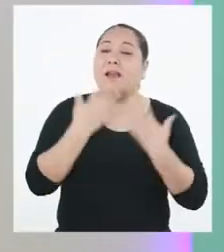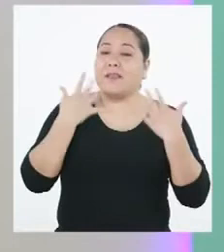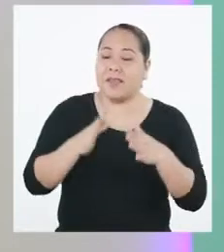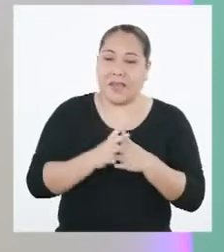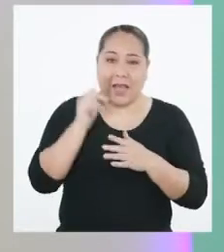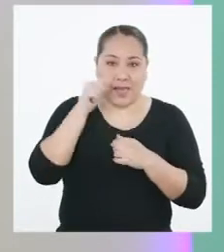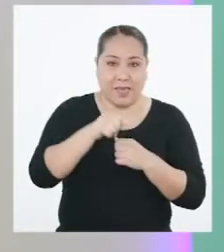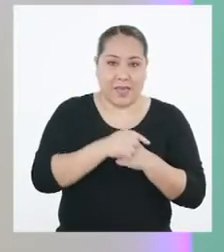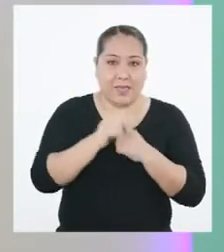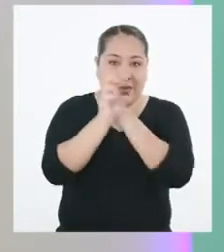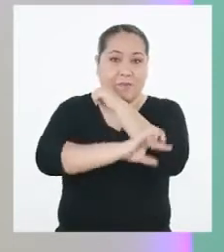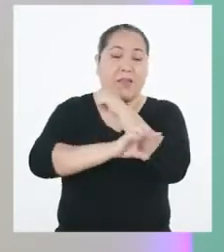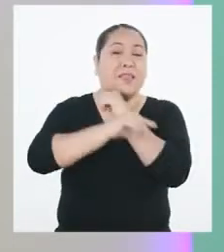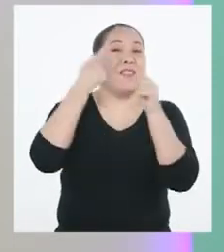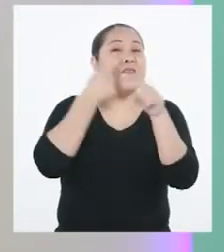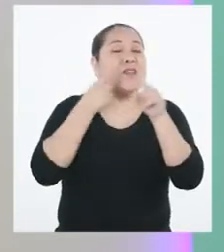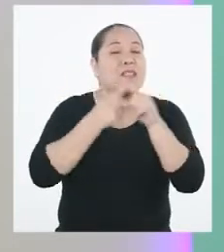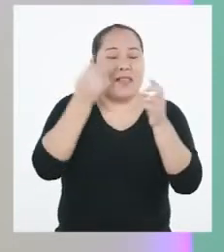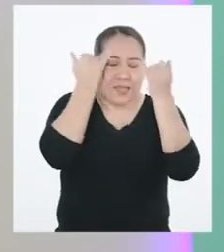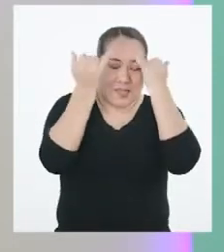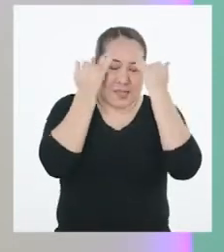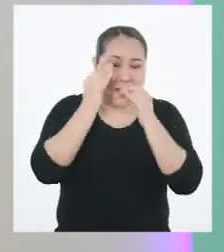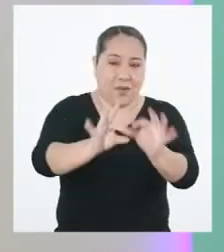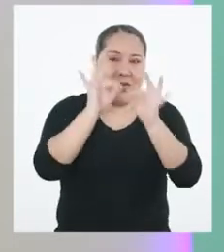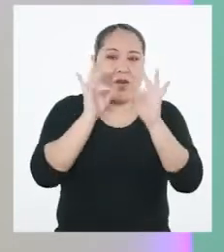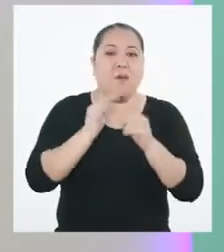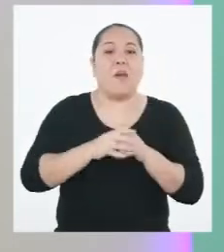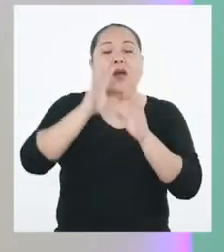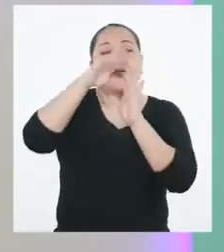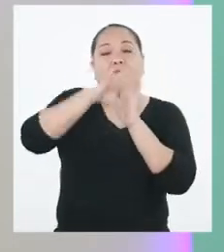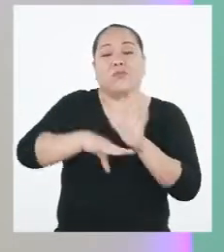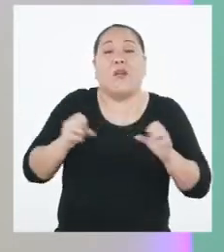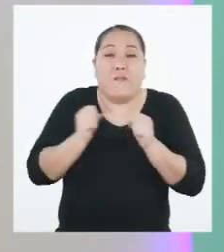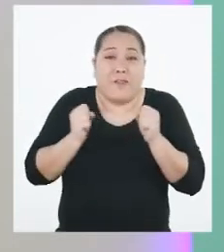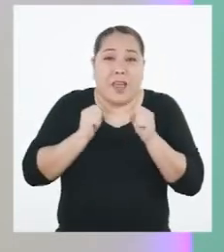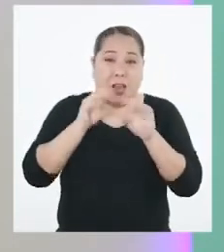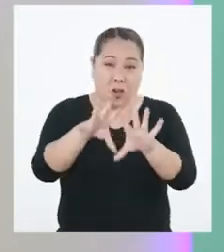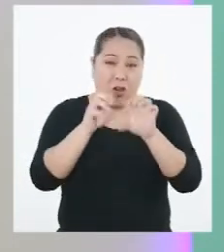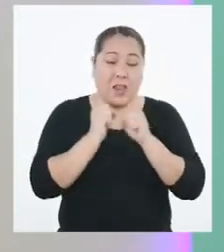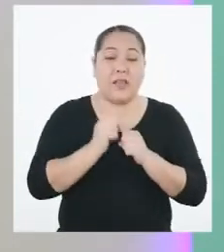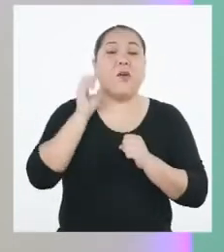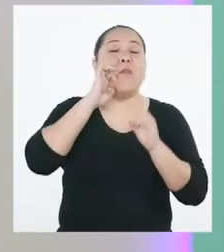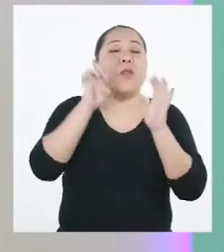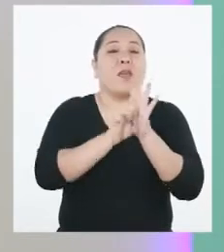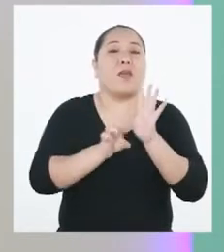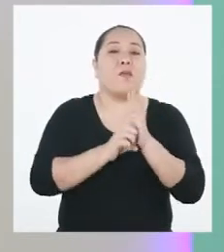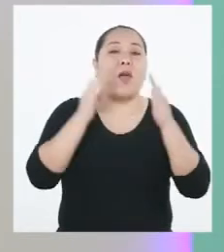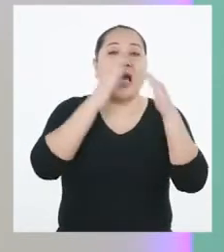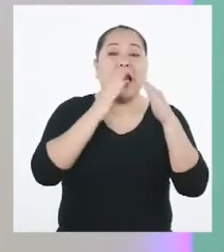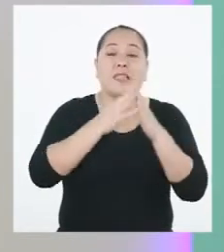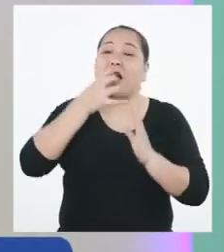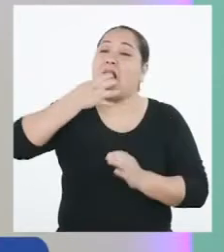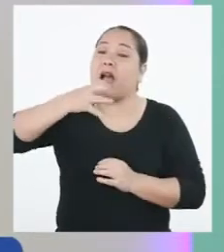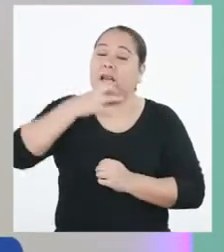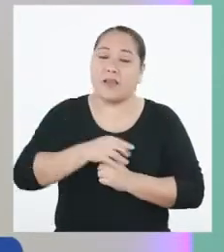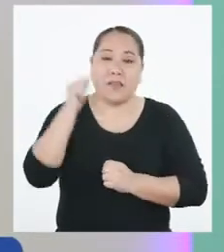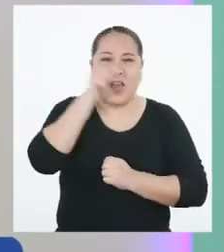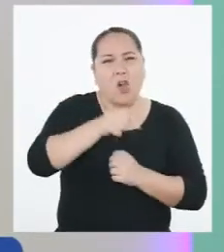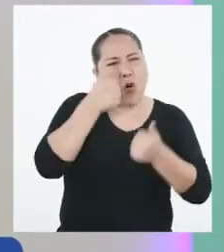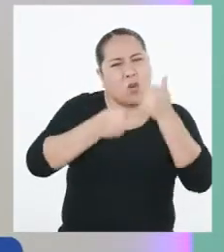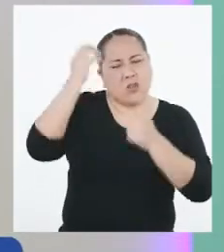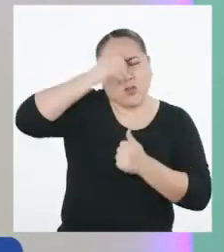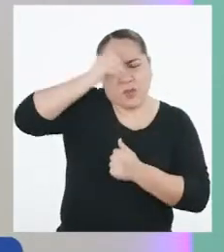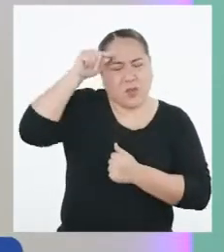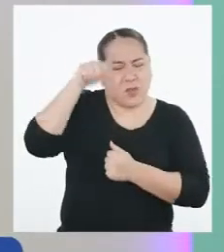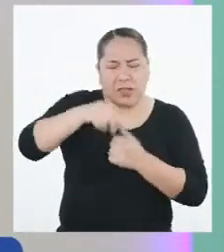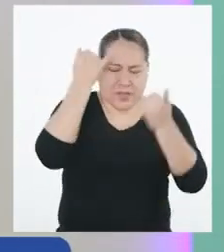ya existen en nuestro país iniciativas exitosas para mitigar los fenómenos del friaje y las heladas. Por ejemplo, las casas calientes. ¿Qué opinión le